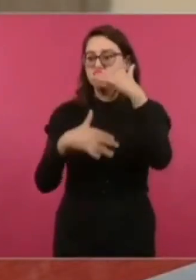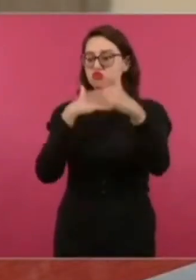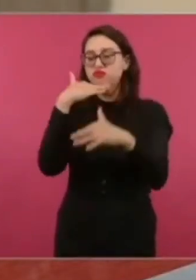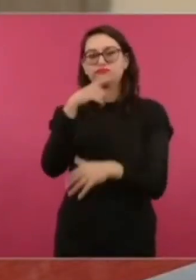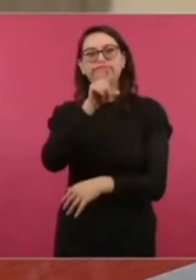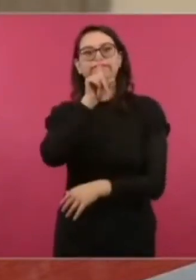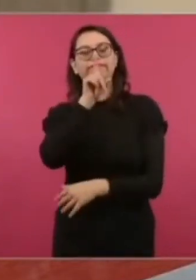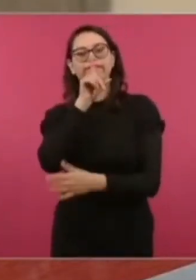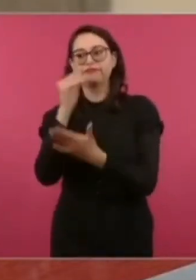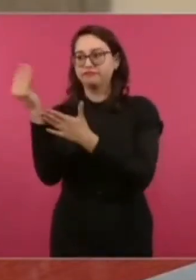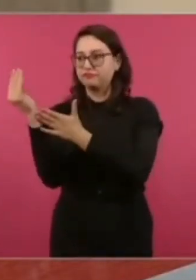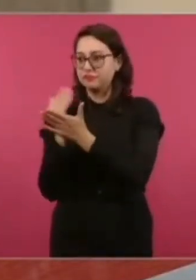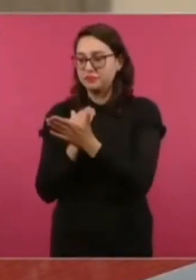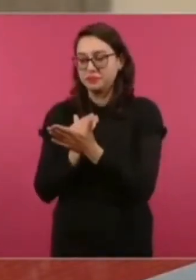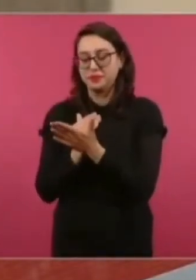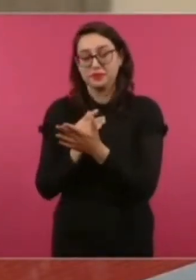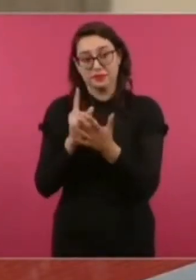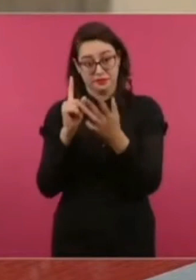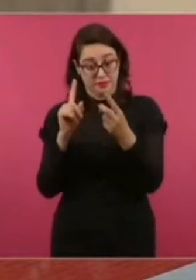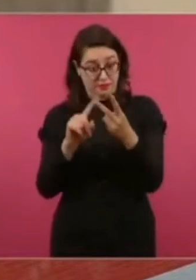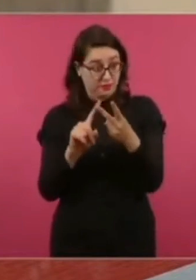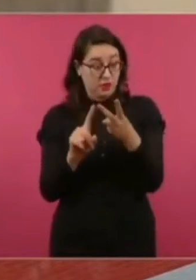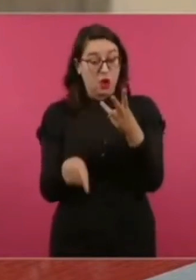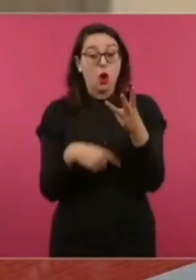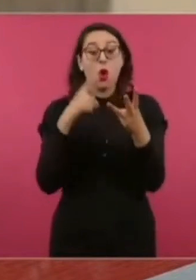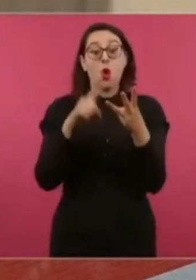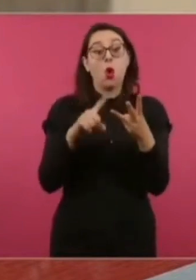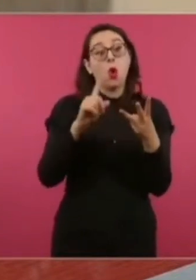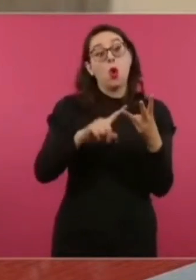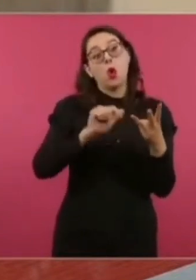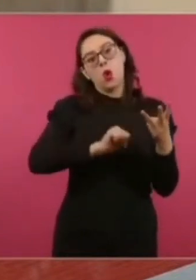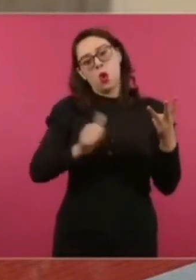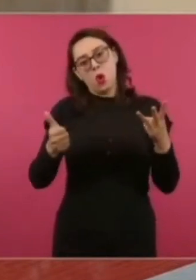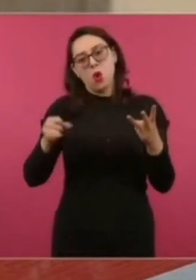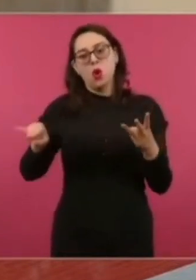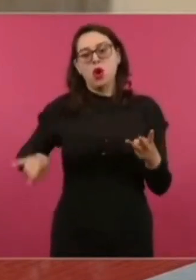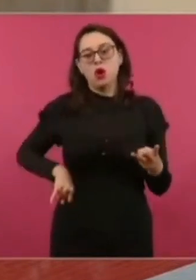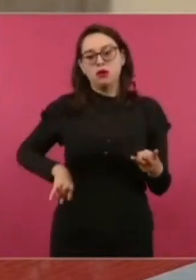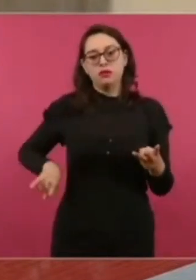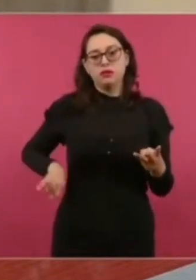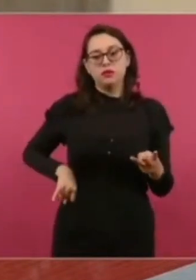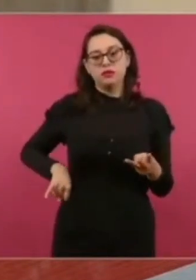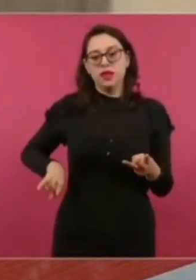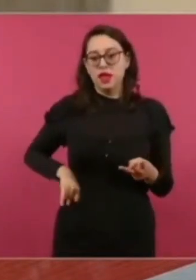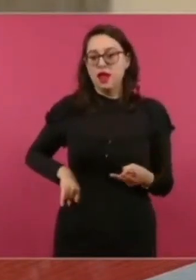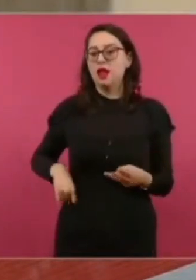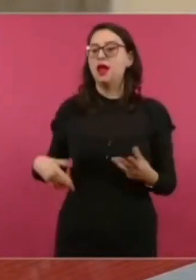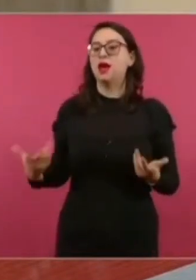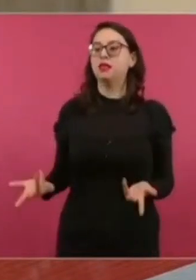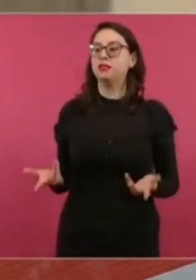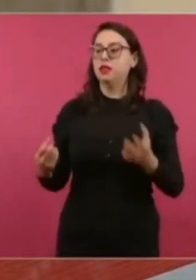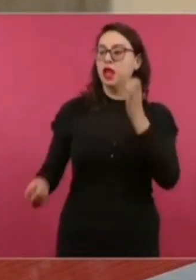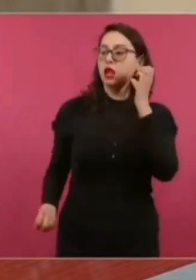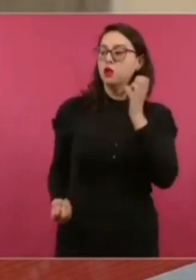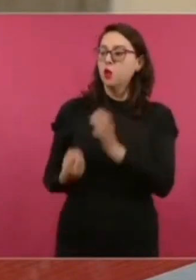O también sería muy interesante que conociera algún sitio arqueológico